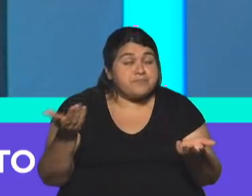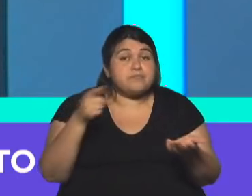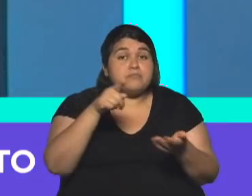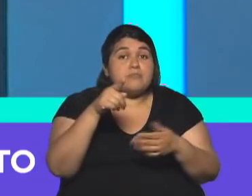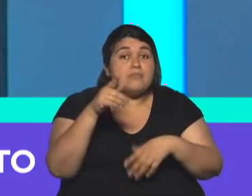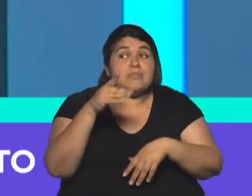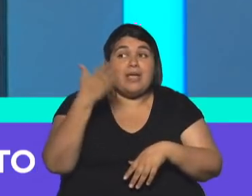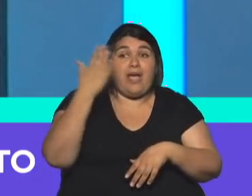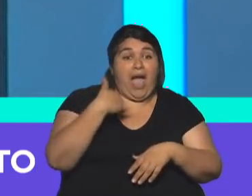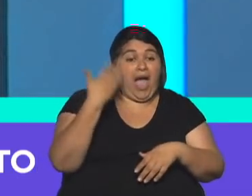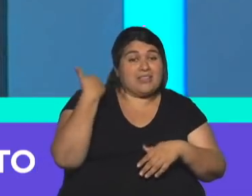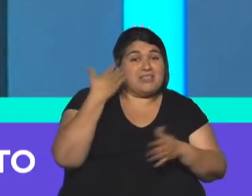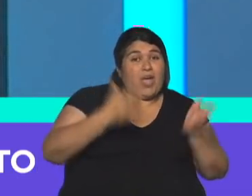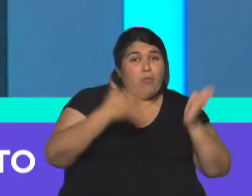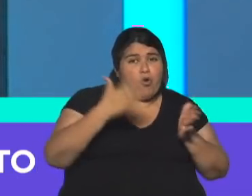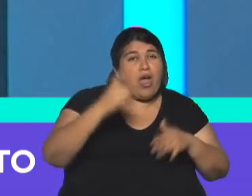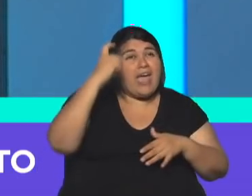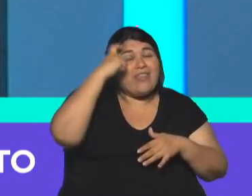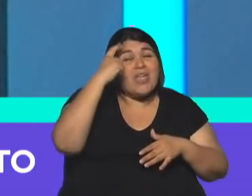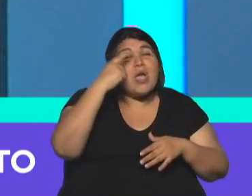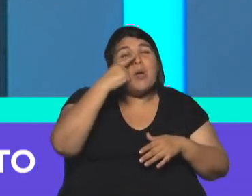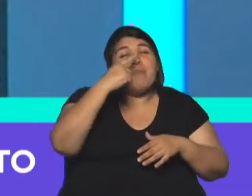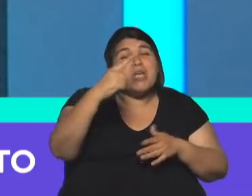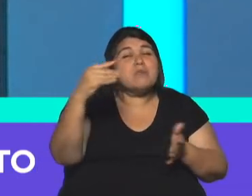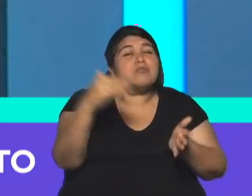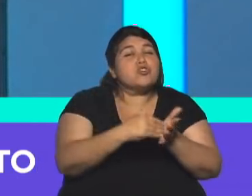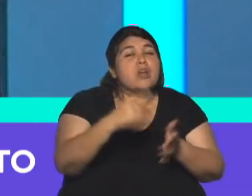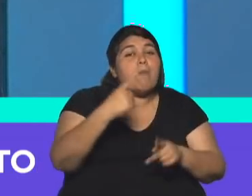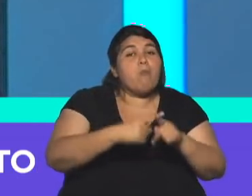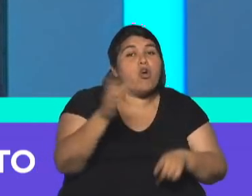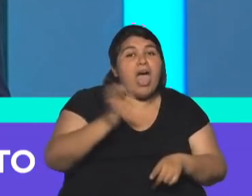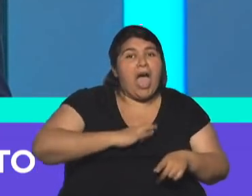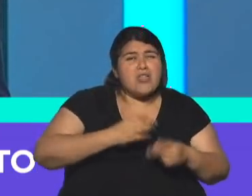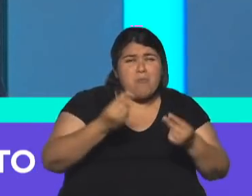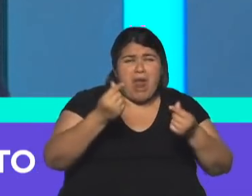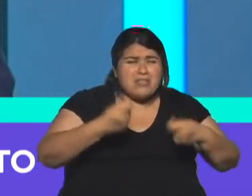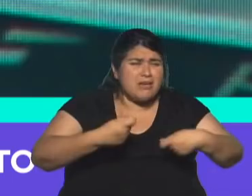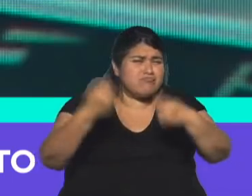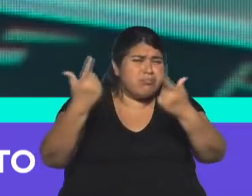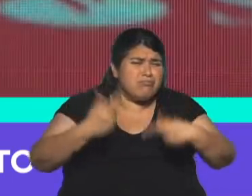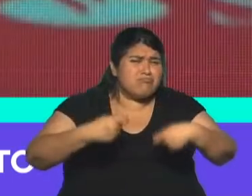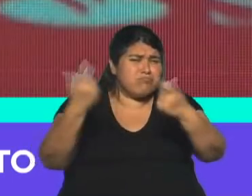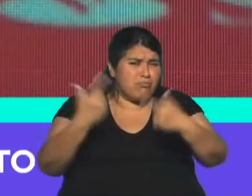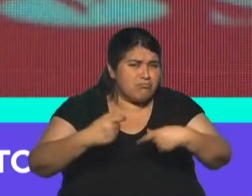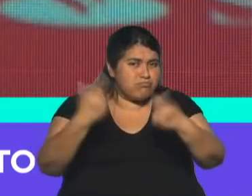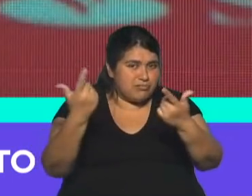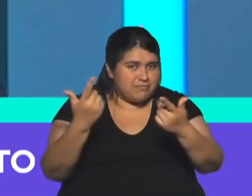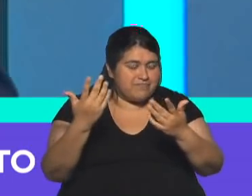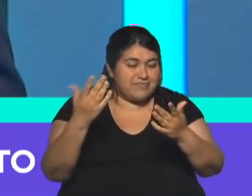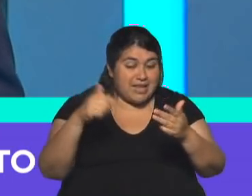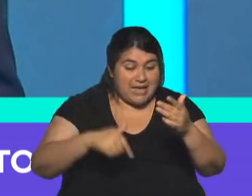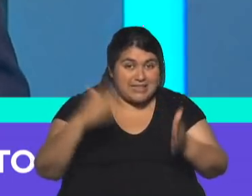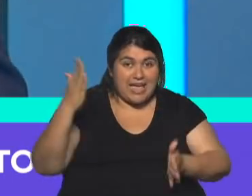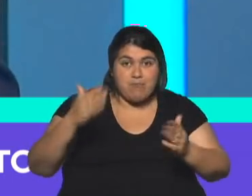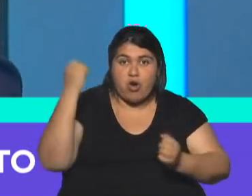tiempos normales, eran 10.000 millones de dólares por año. Es una cifra tremenda, 10.000 millones de dólares para esta economía. Vos, imaginate